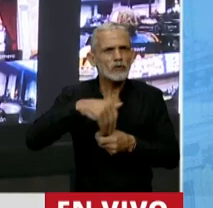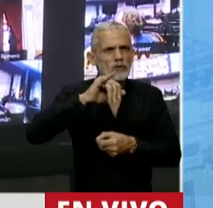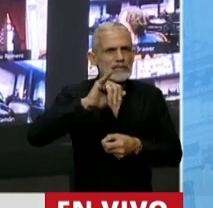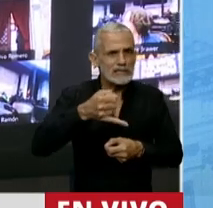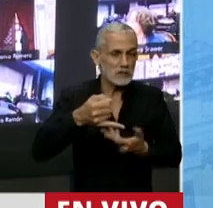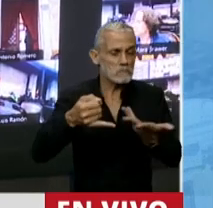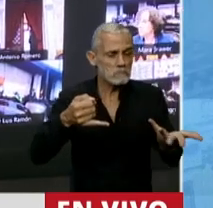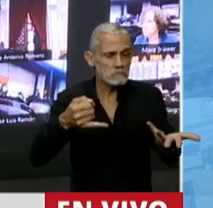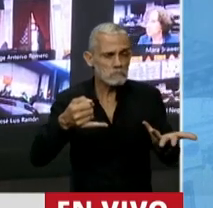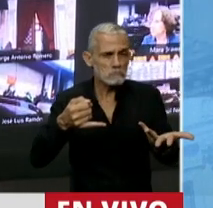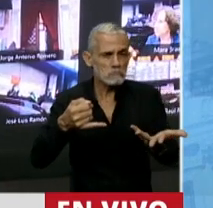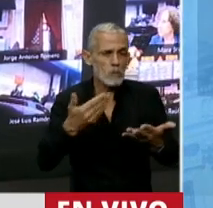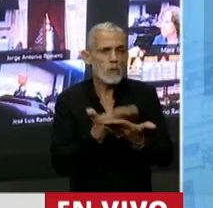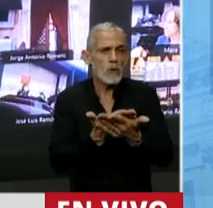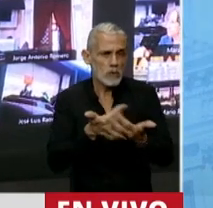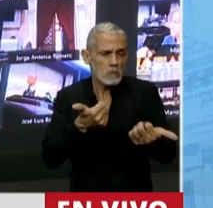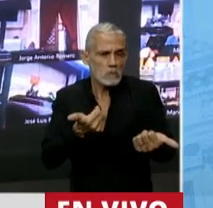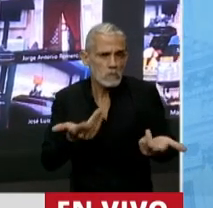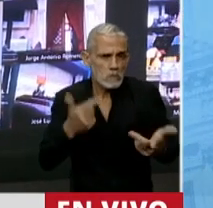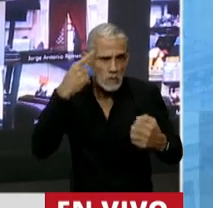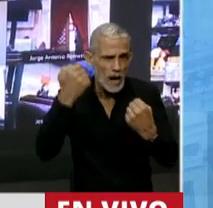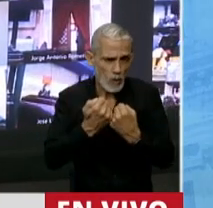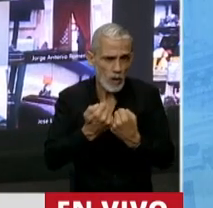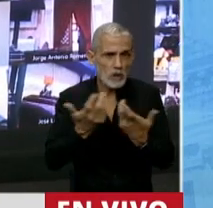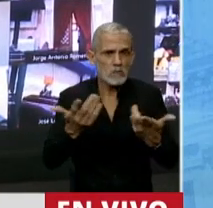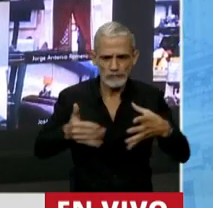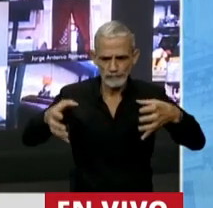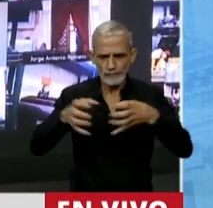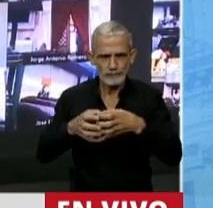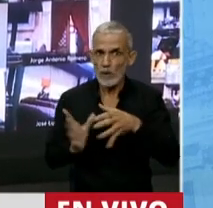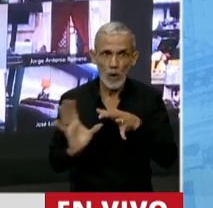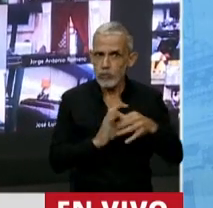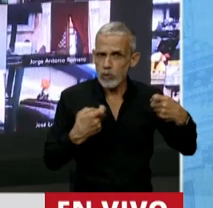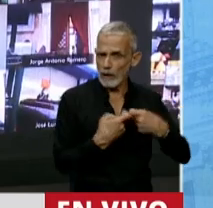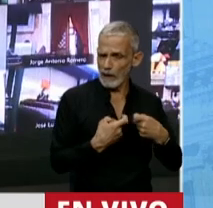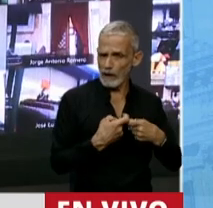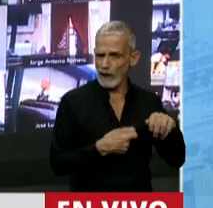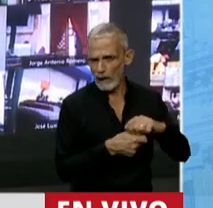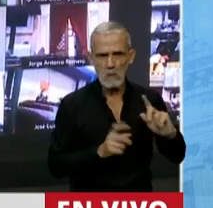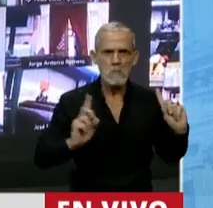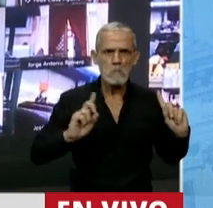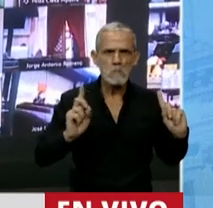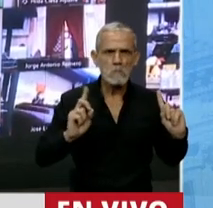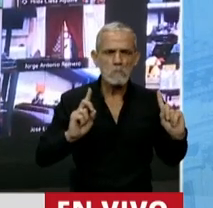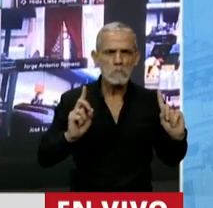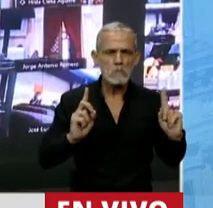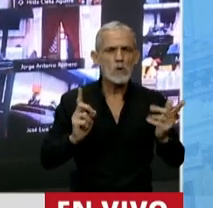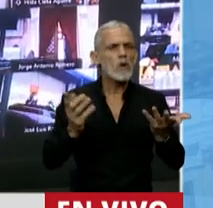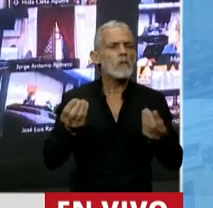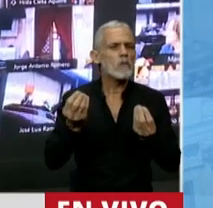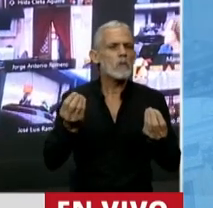una determinada propuesta. Y somos bloques no aliados cuando